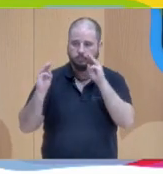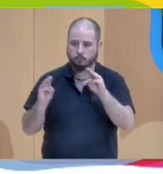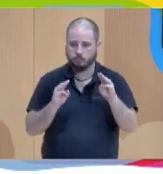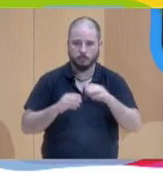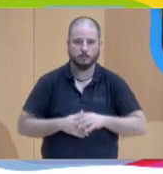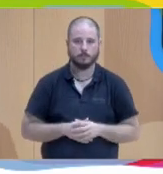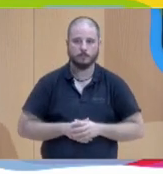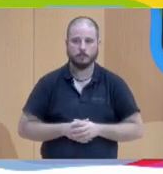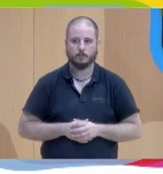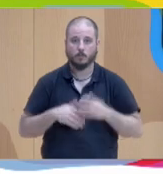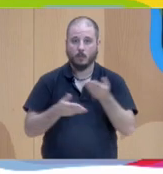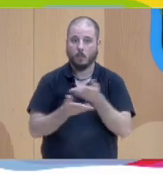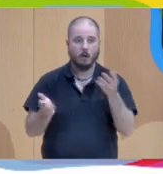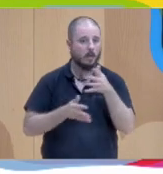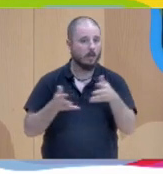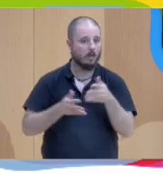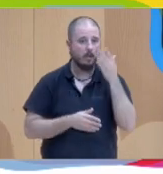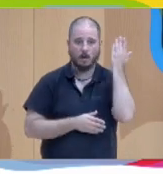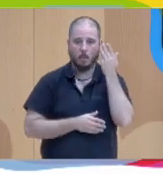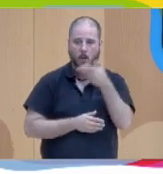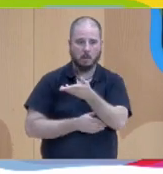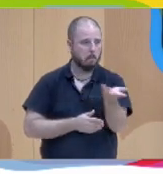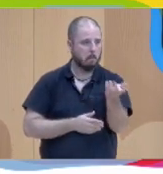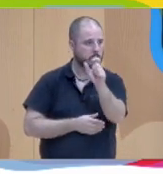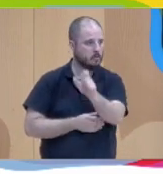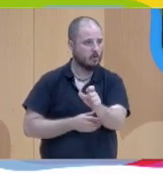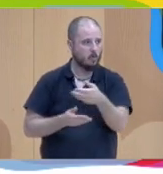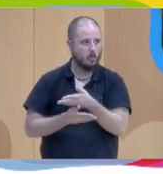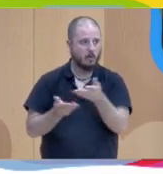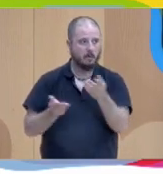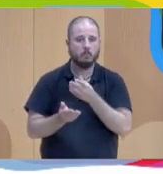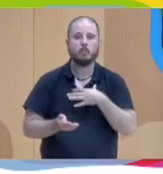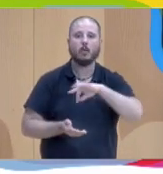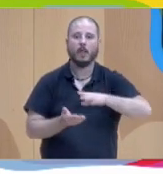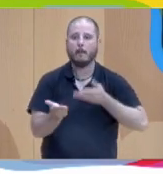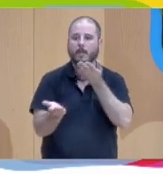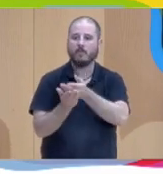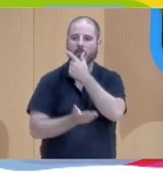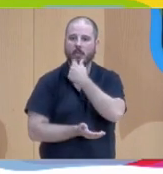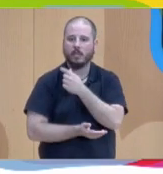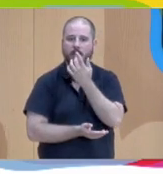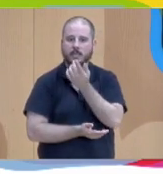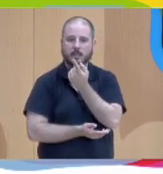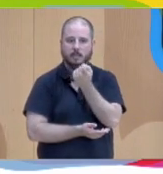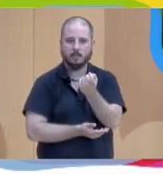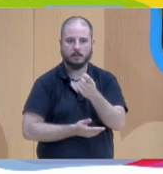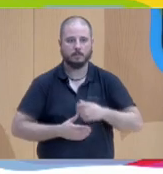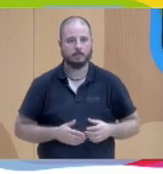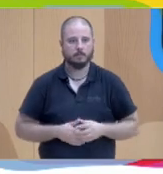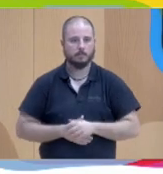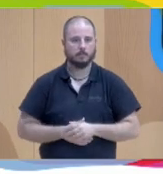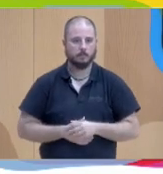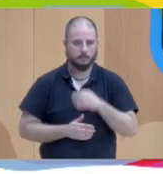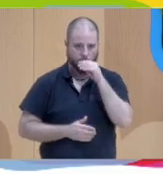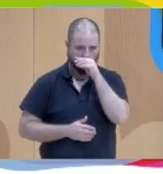cualquier ciudadano de la comunidad foral de Navarra puede solicitar una facilitación si lo considera necesario. Así que somos